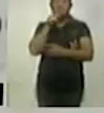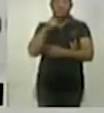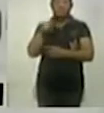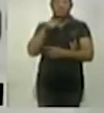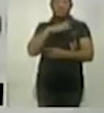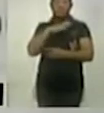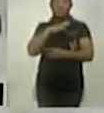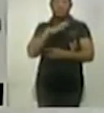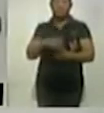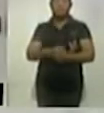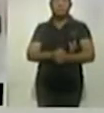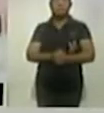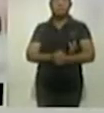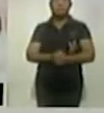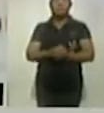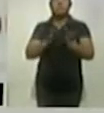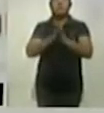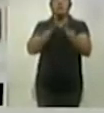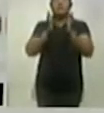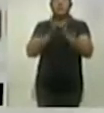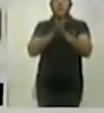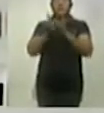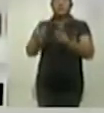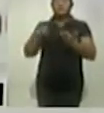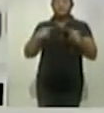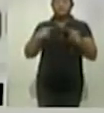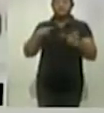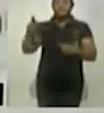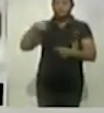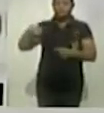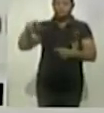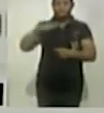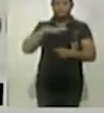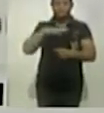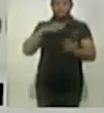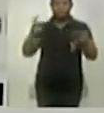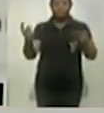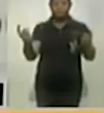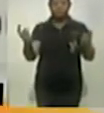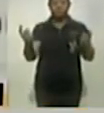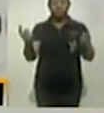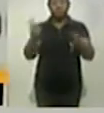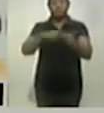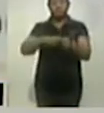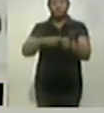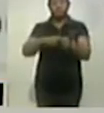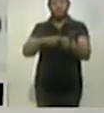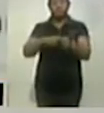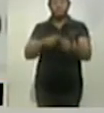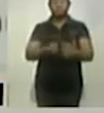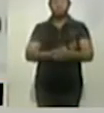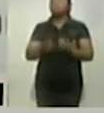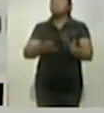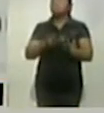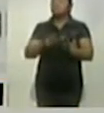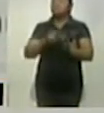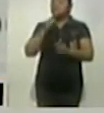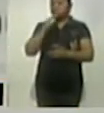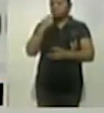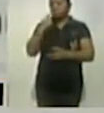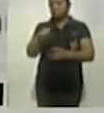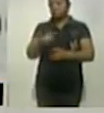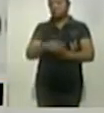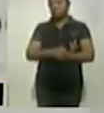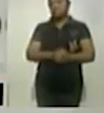parte, sino que con la participación ciudadana ya estamos teniendo estos resultados, digo, la escala, te vuelvo a repetir, estamos con saldo blanco, no hay